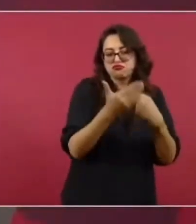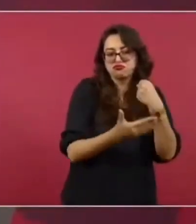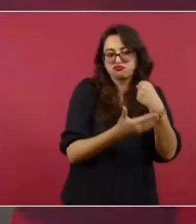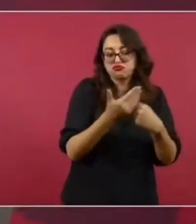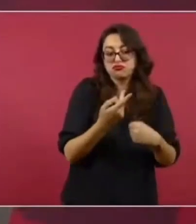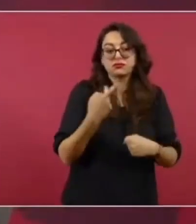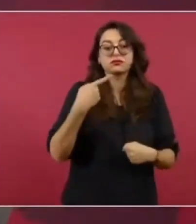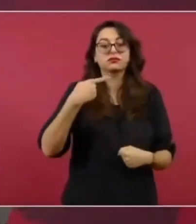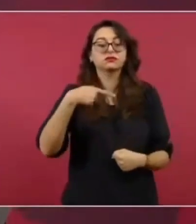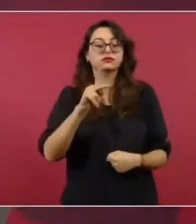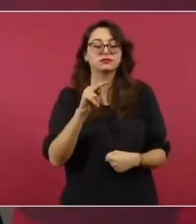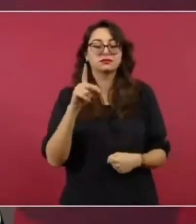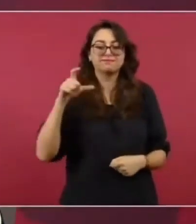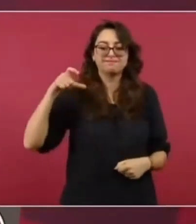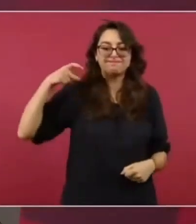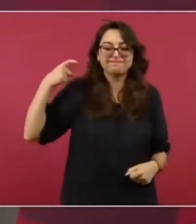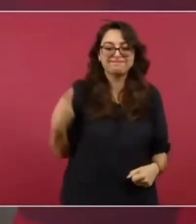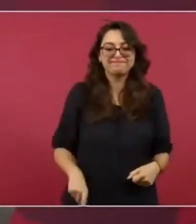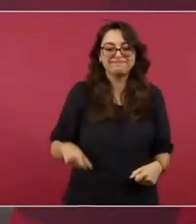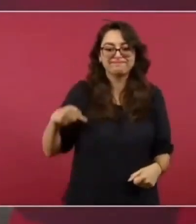no saben